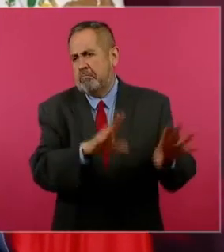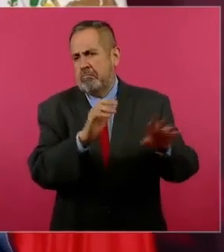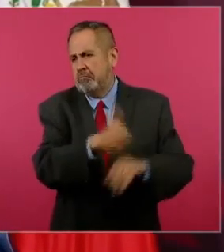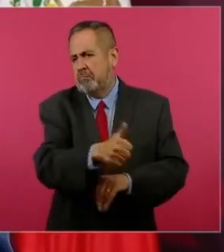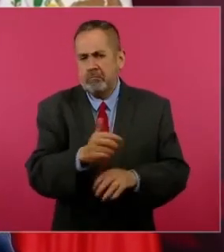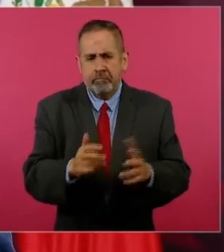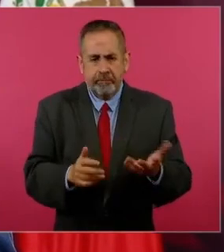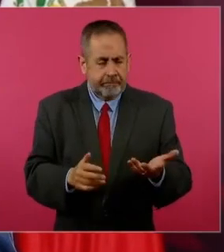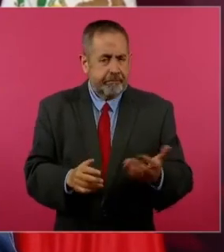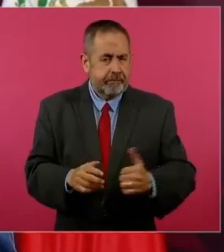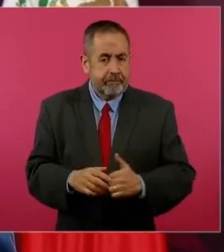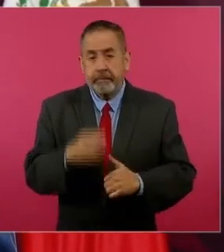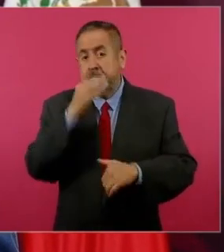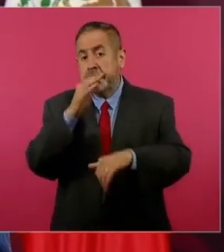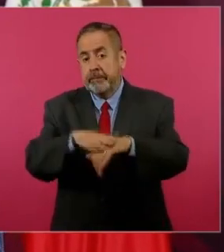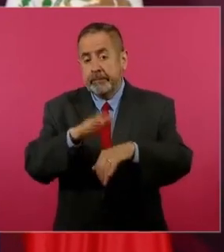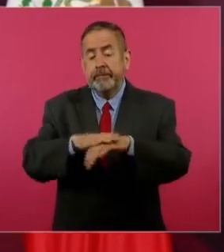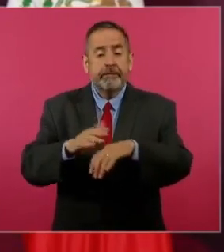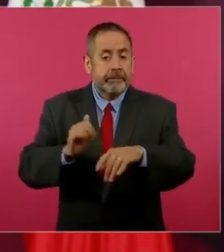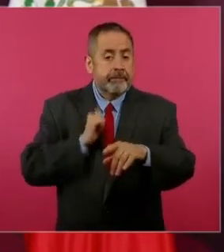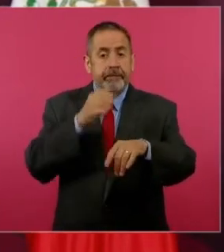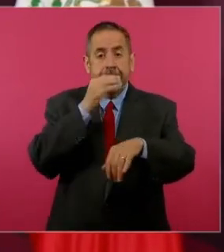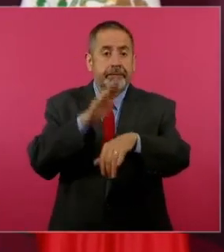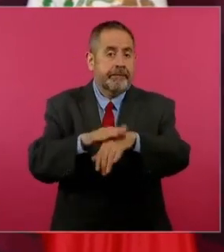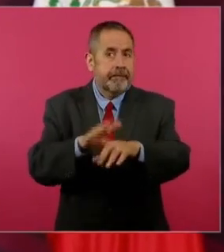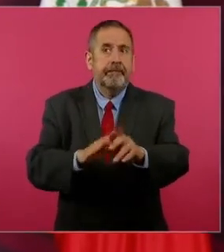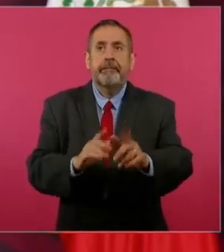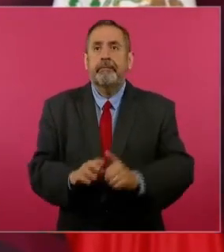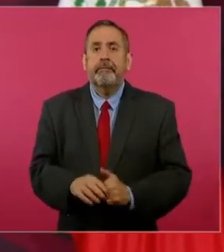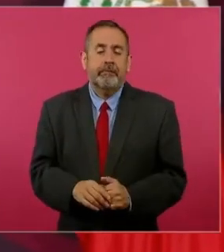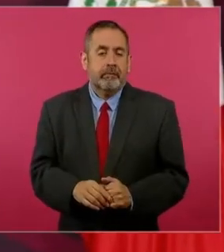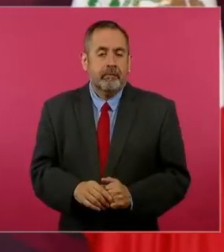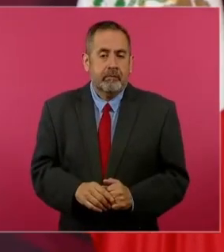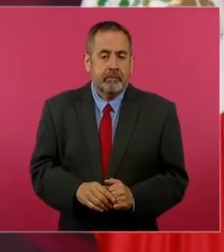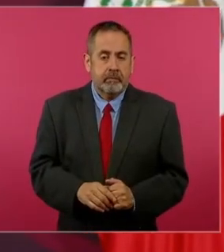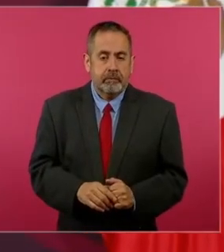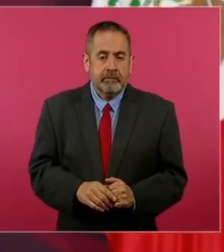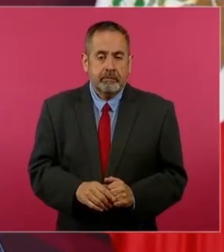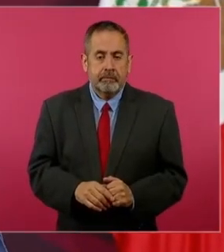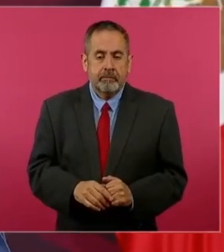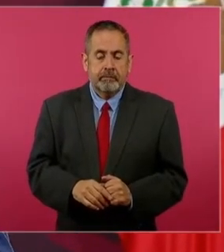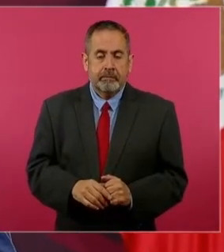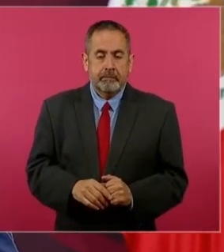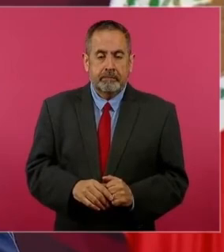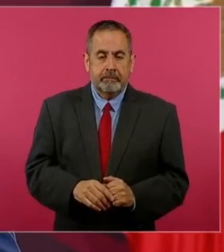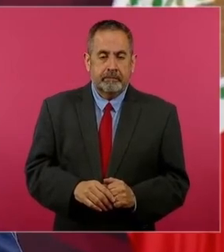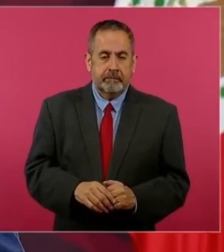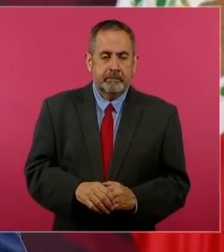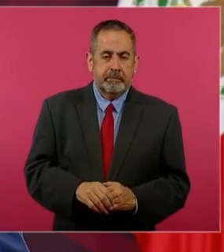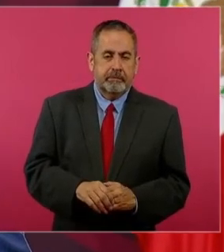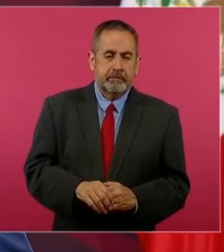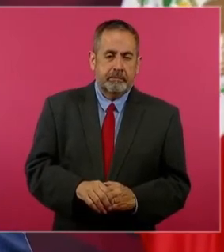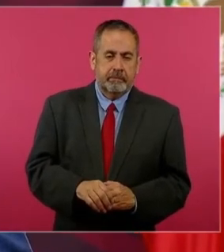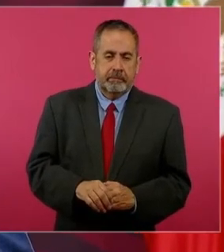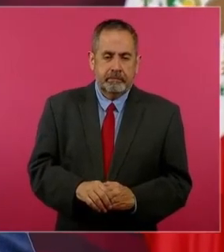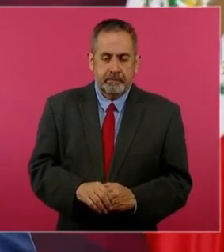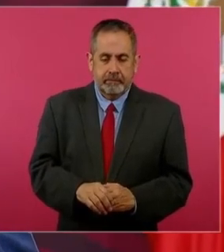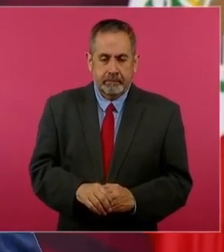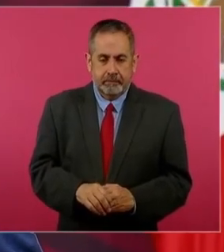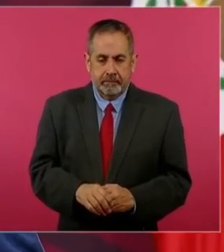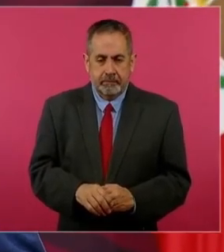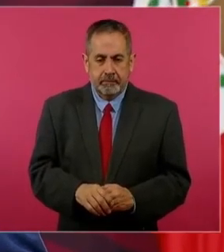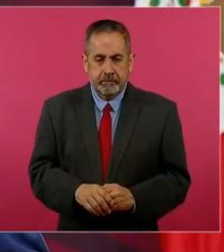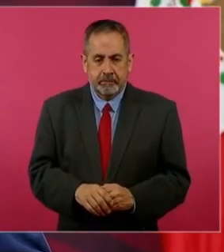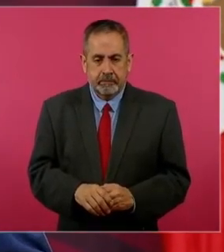son acciones